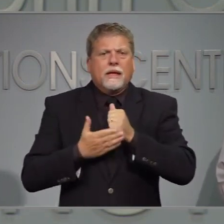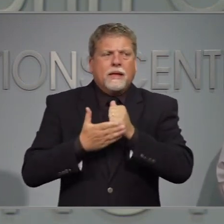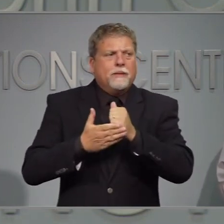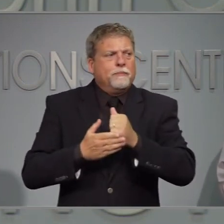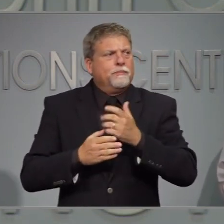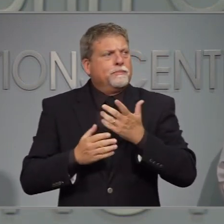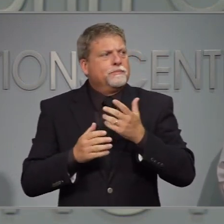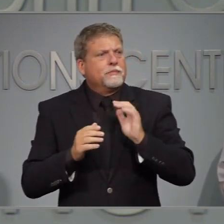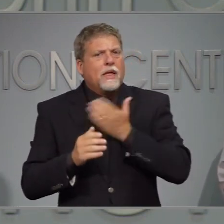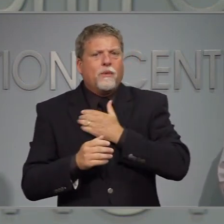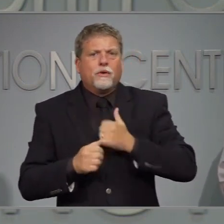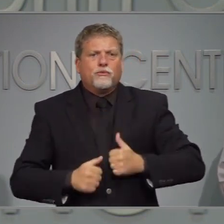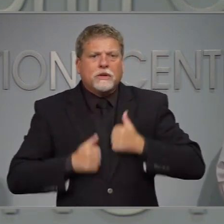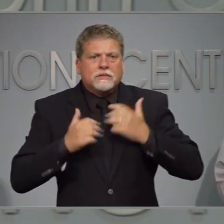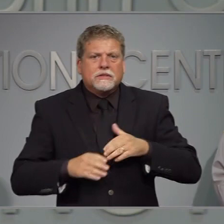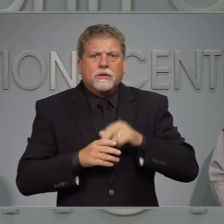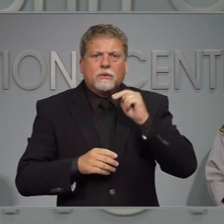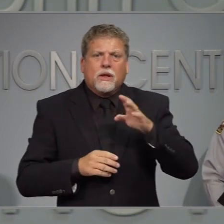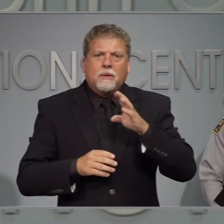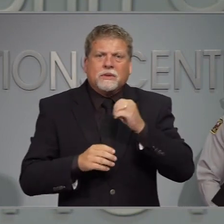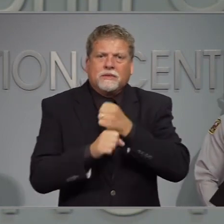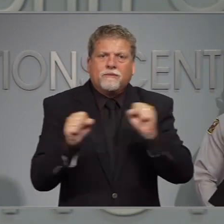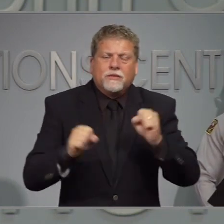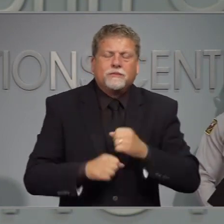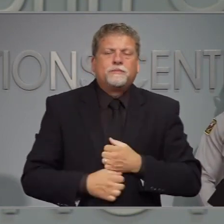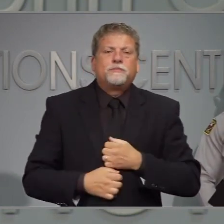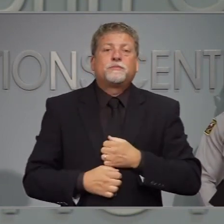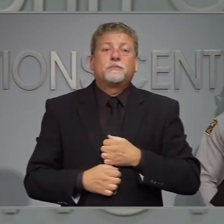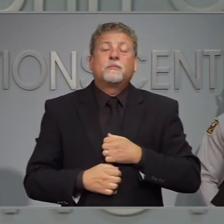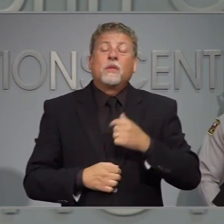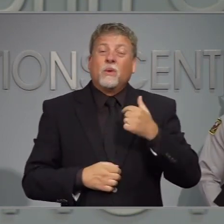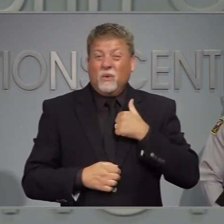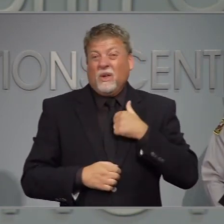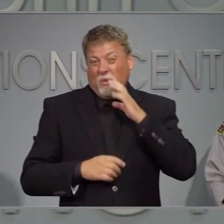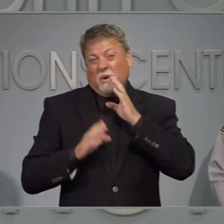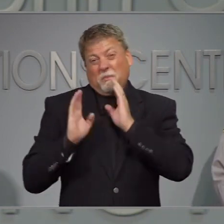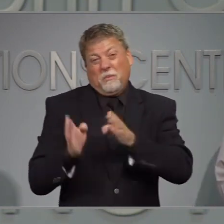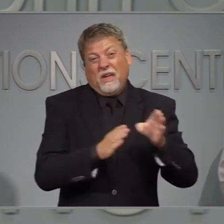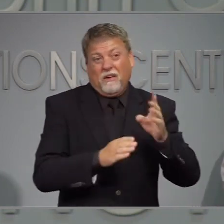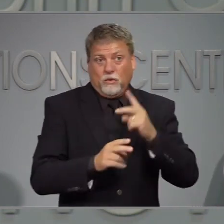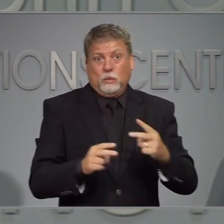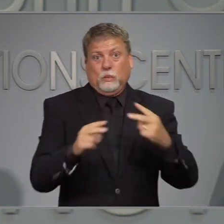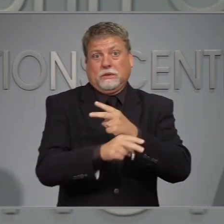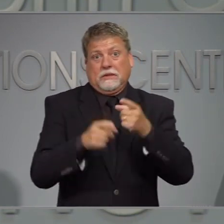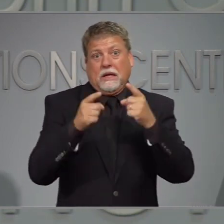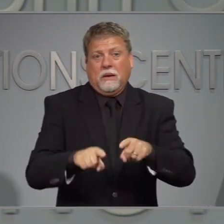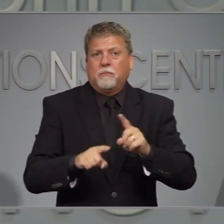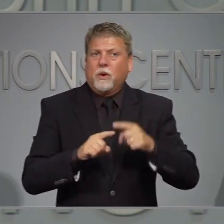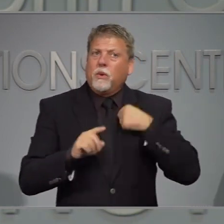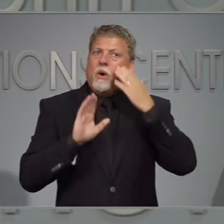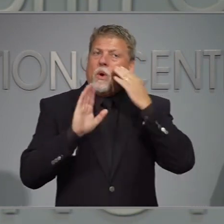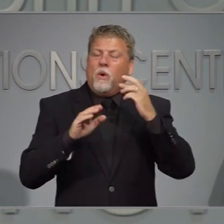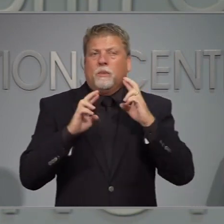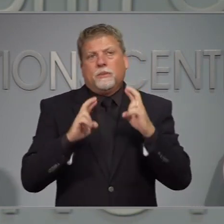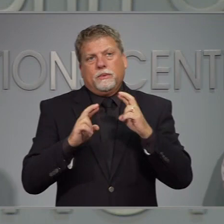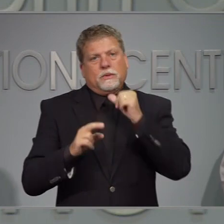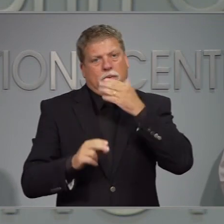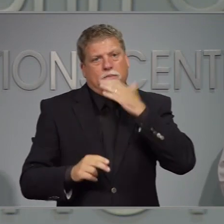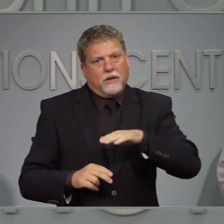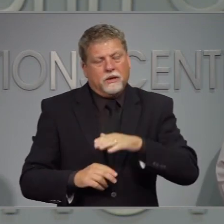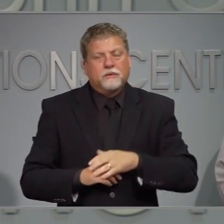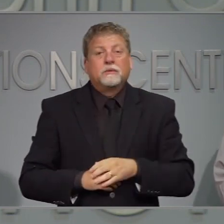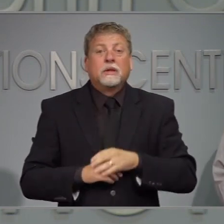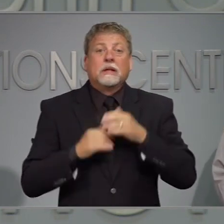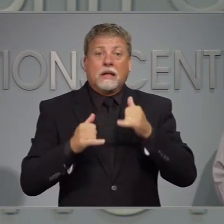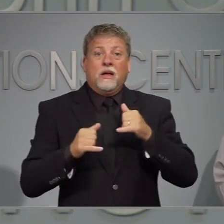habitantes a salvo. Nos prepararemos para lo peor pero esperaremos lo mejor del huracán y sañí y saías mientras se